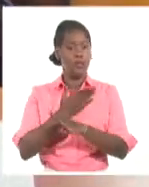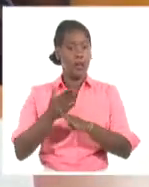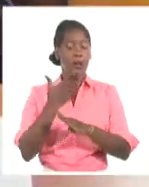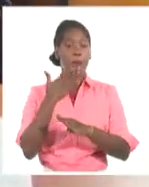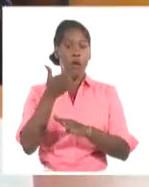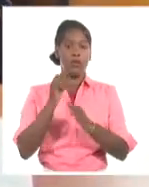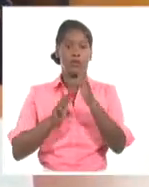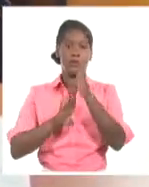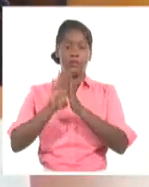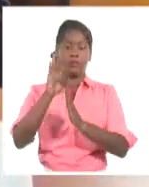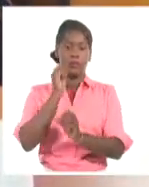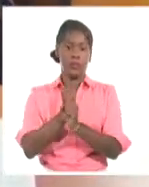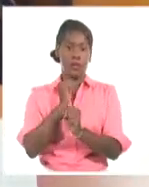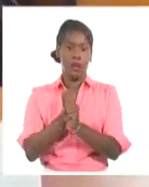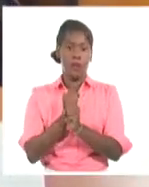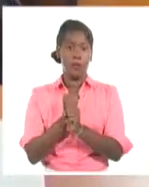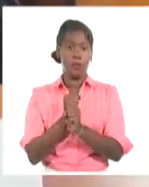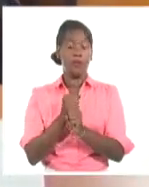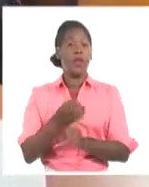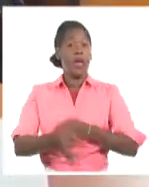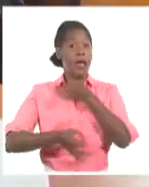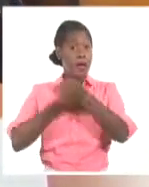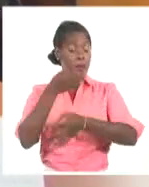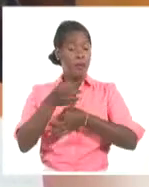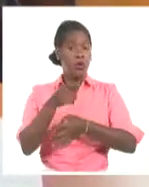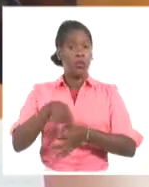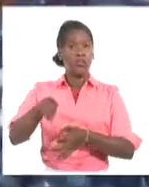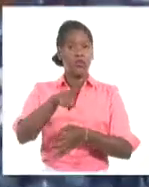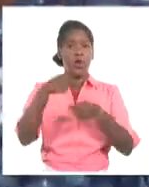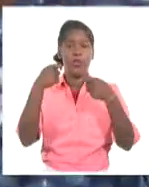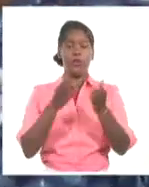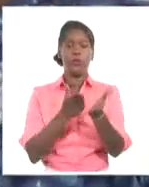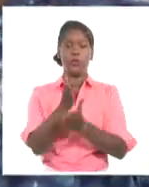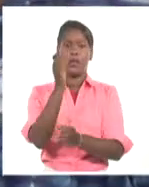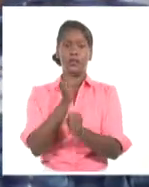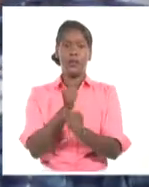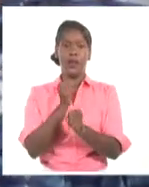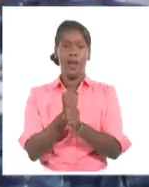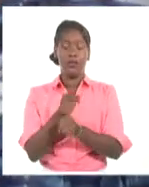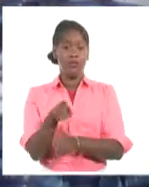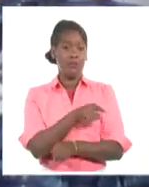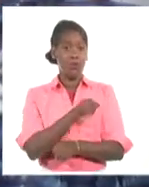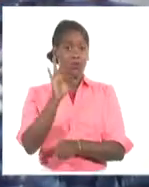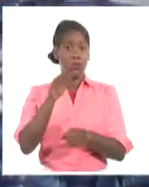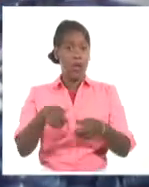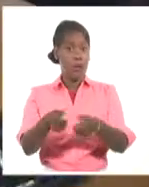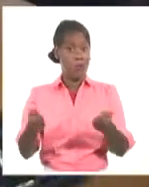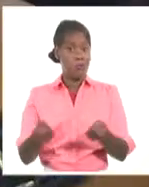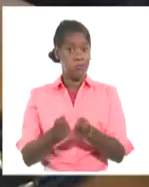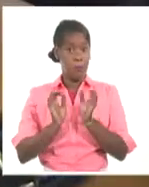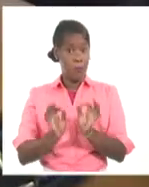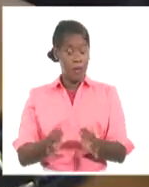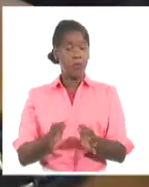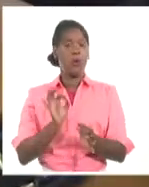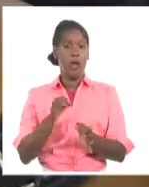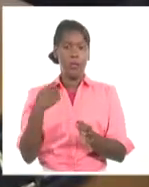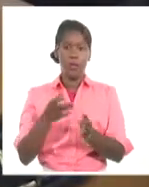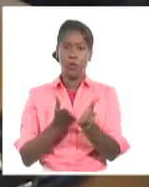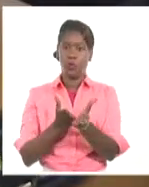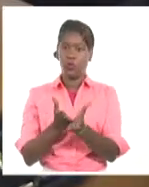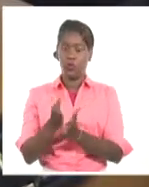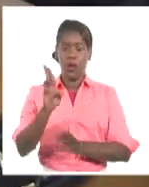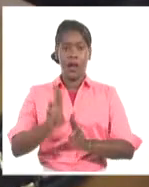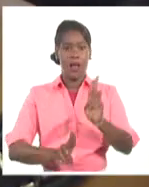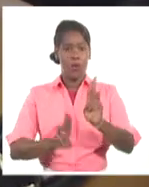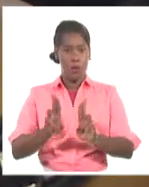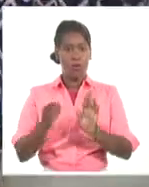trabajar para dar el cumplimiento a los acuerdos del octavo Congreso del partido, en todo lo que tiene que ver con la mujer, la familia y